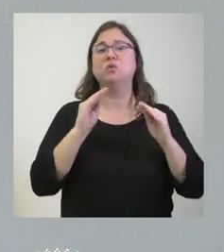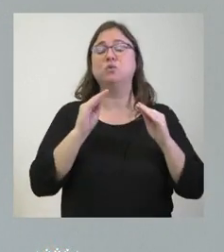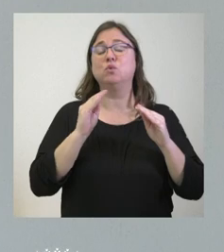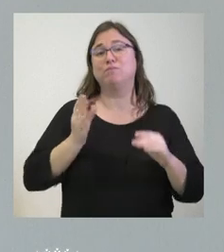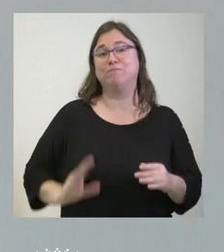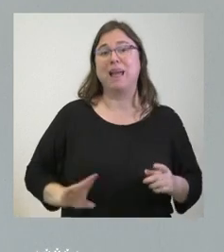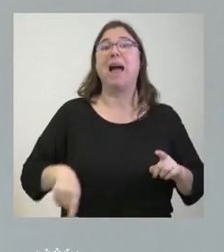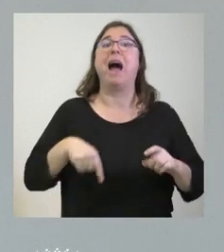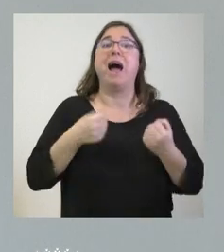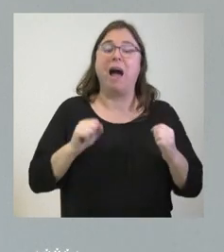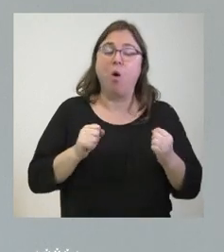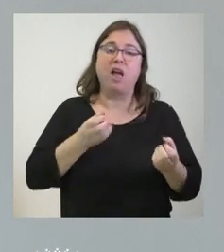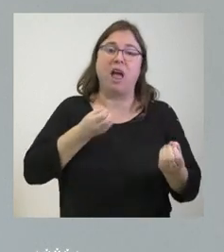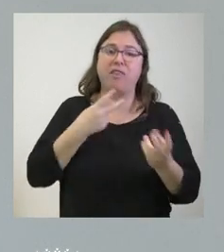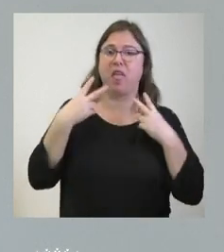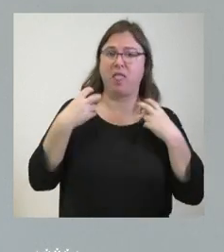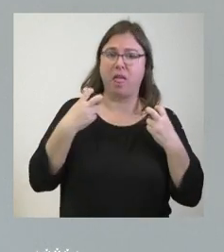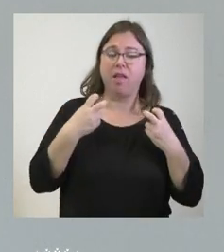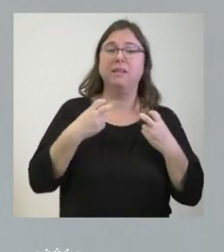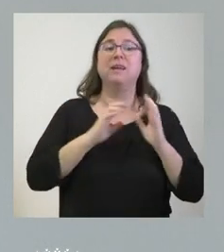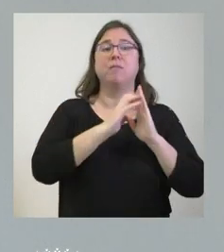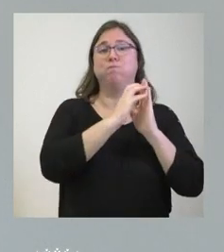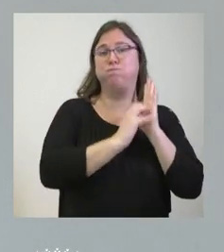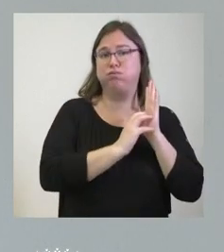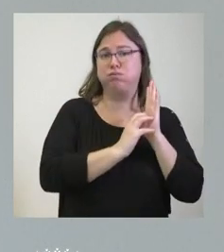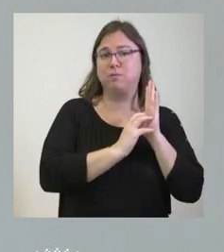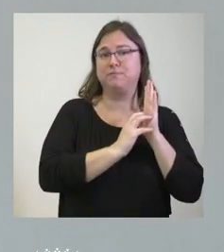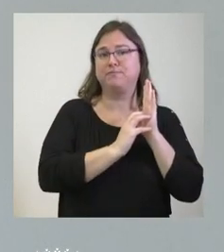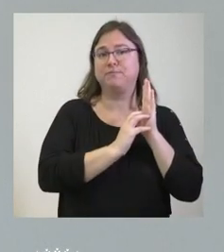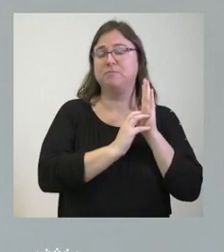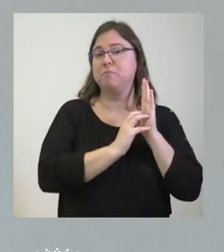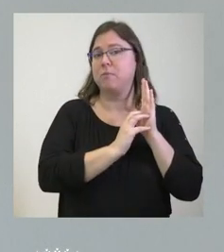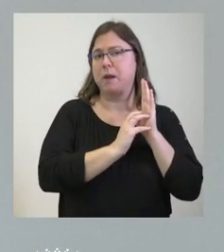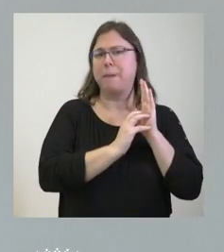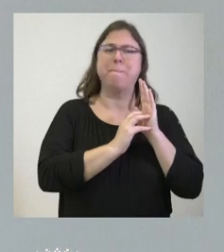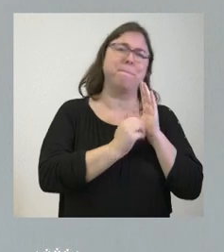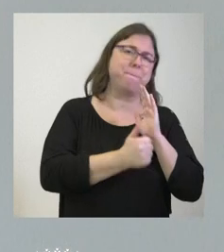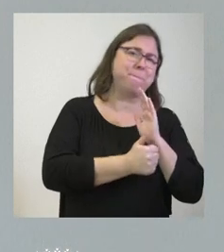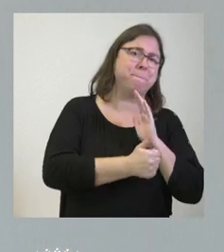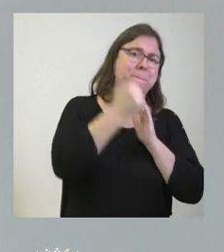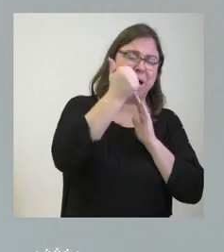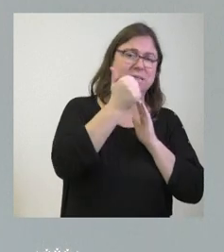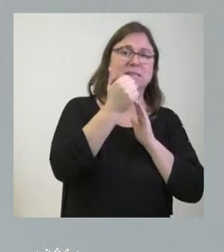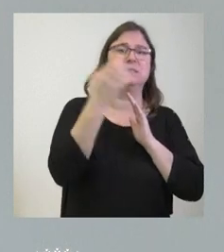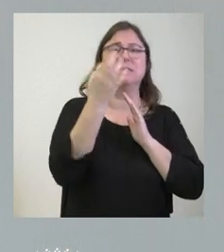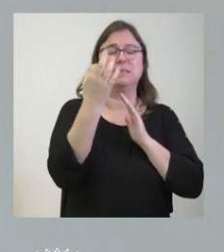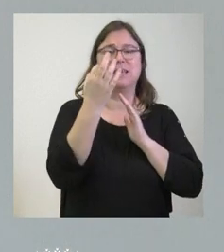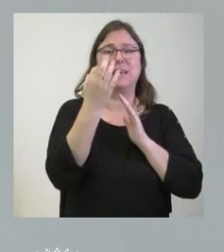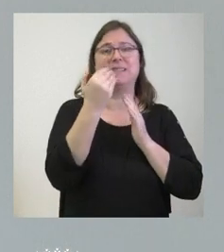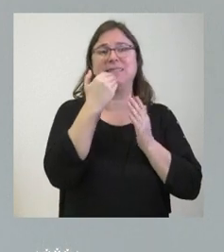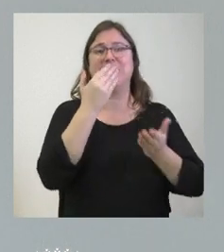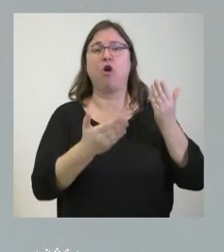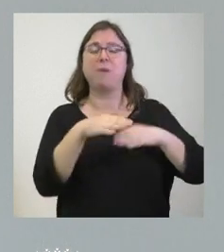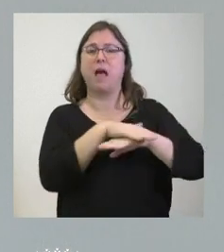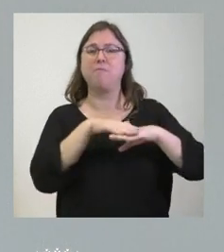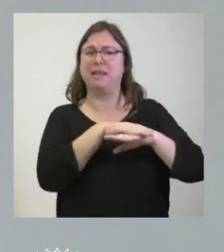presentan una declaración de renta la deducción aplicable sería mucho mayor del importe relativo a su base